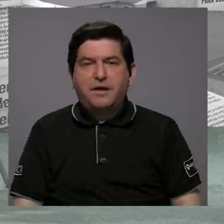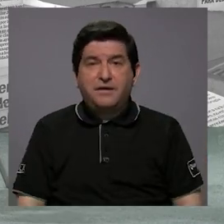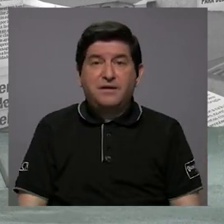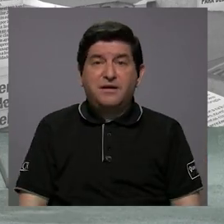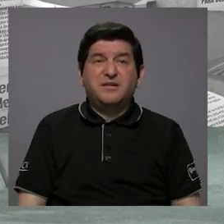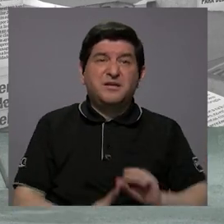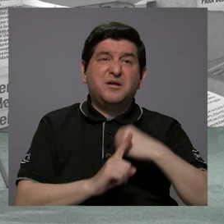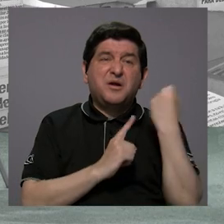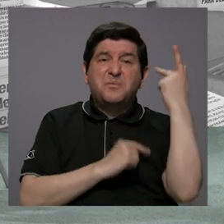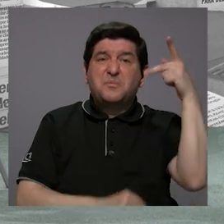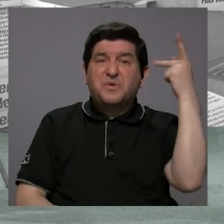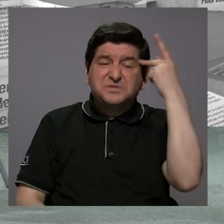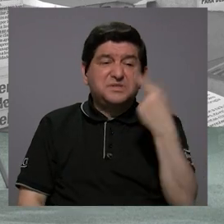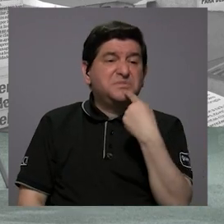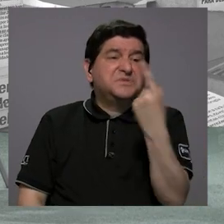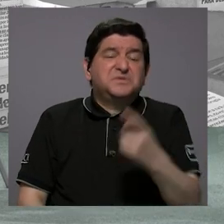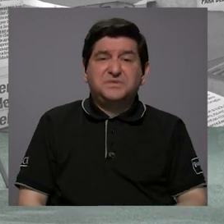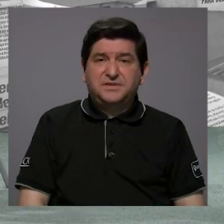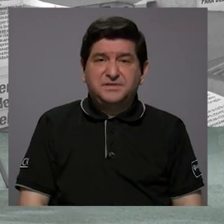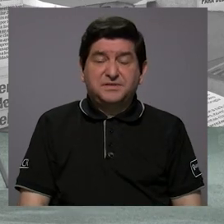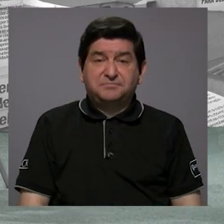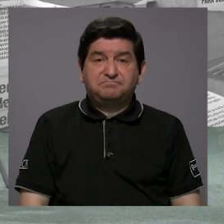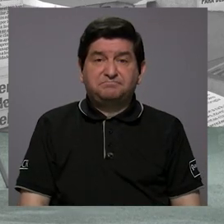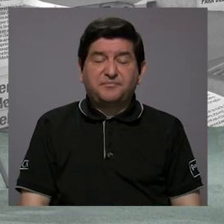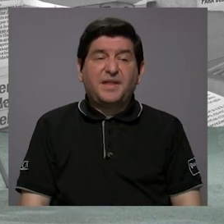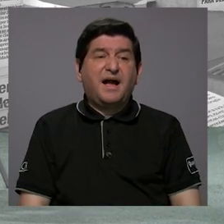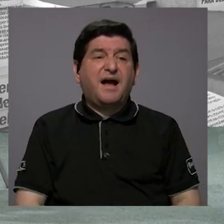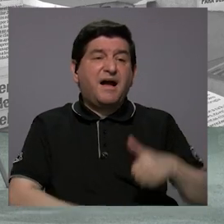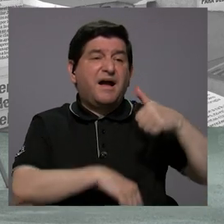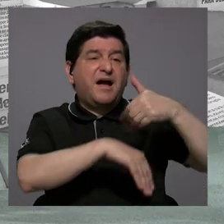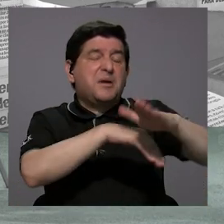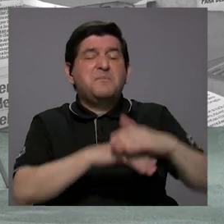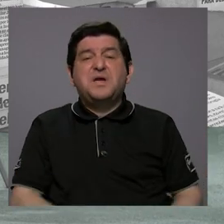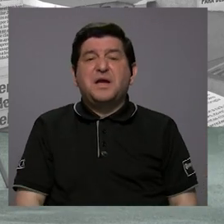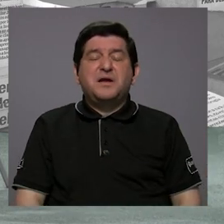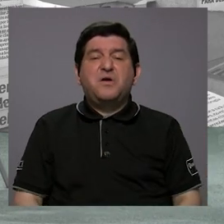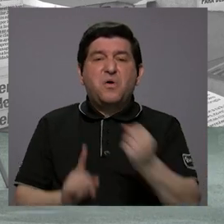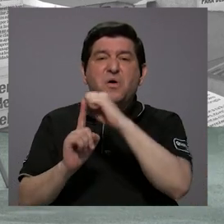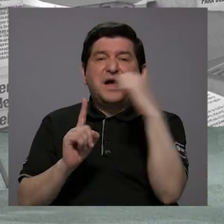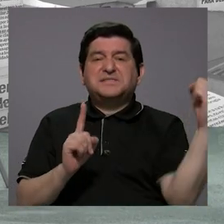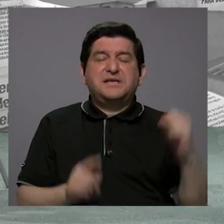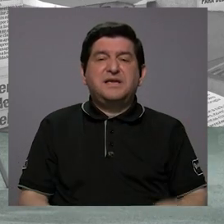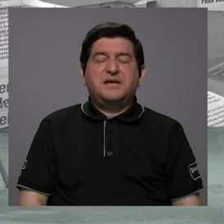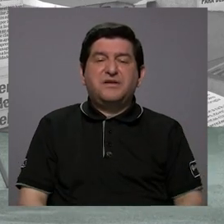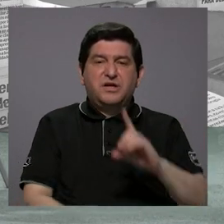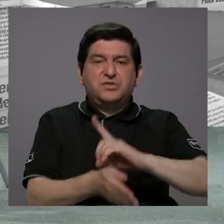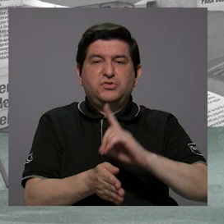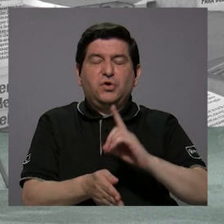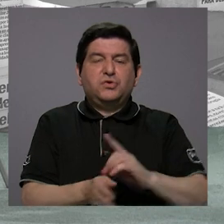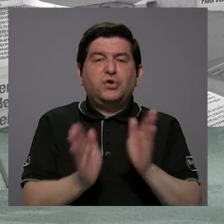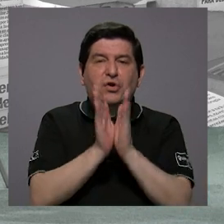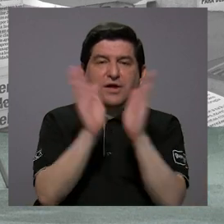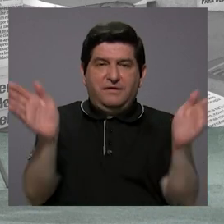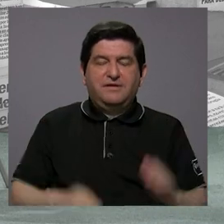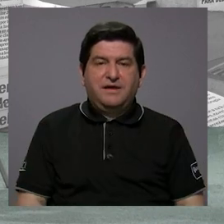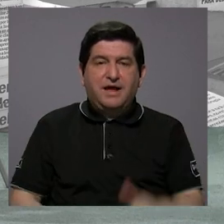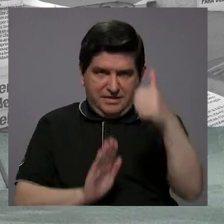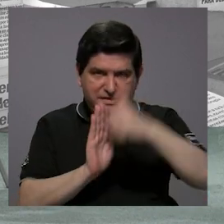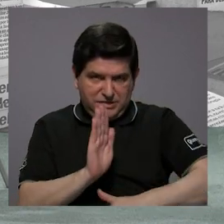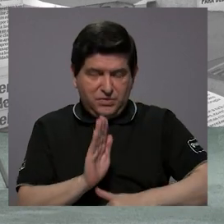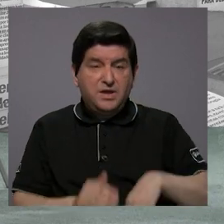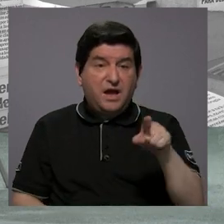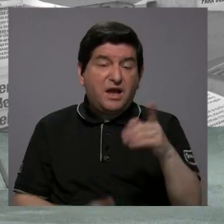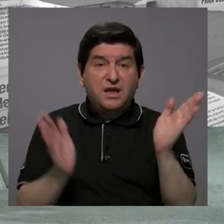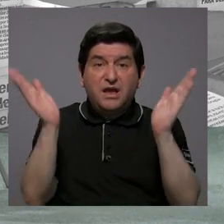por asuntos políticos dicen, bueno, qué sé yo, tiene que ir a Siquirres, un cirujano general, y llega el cirujano general a Siquirres y no hay